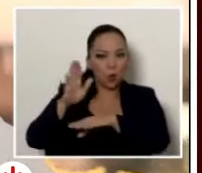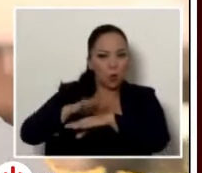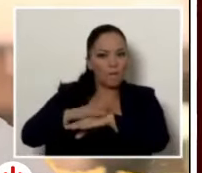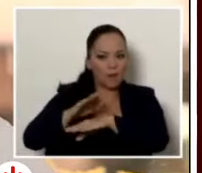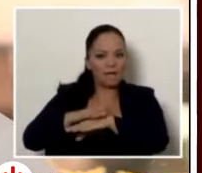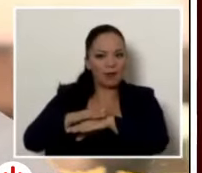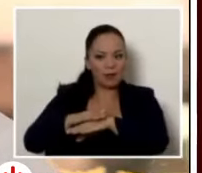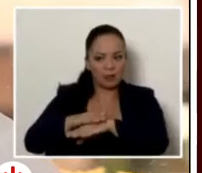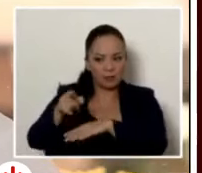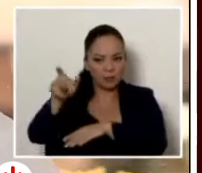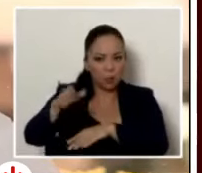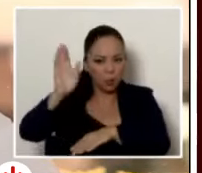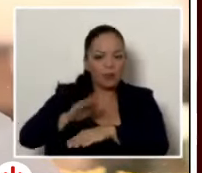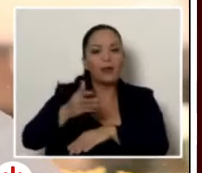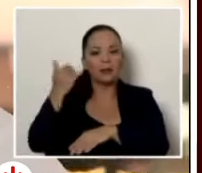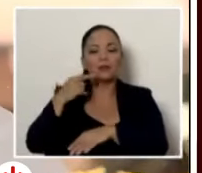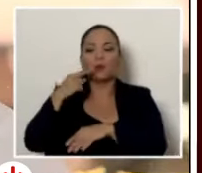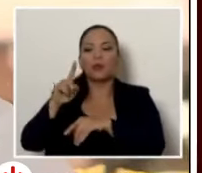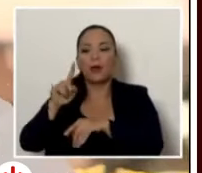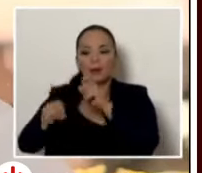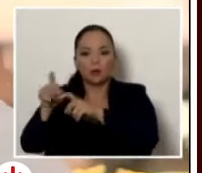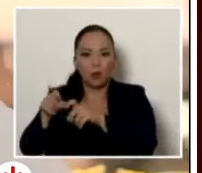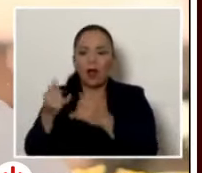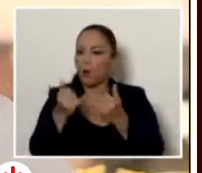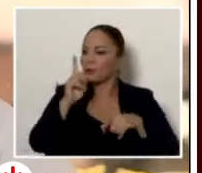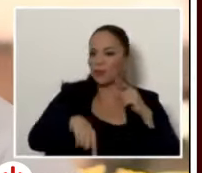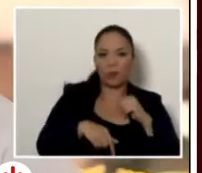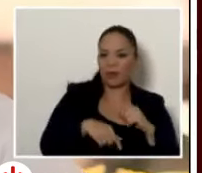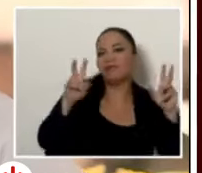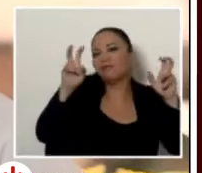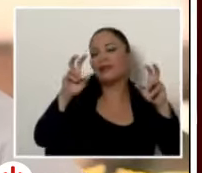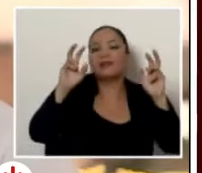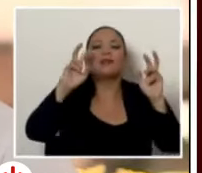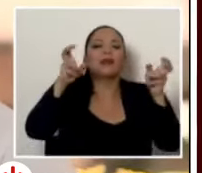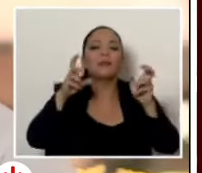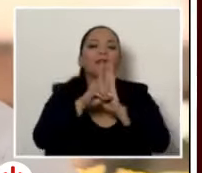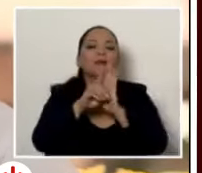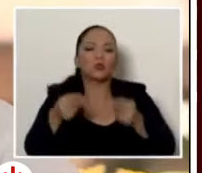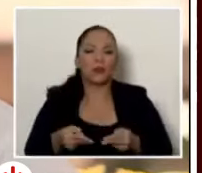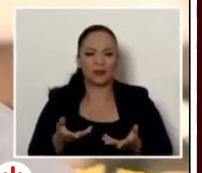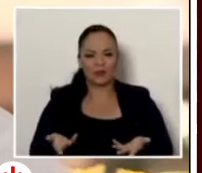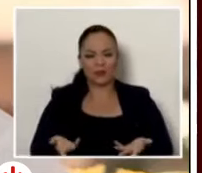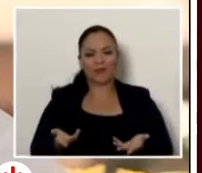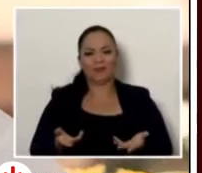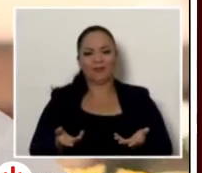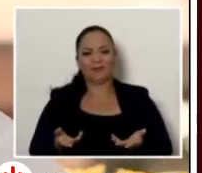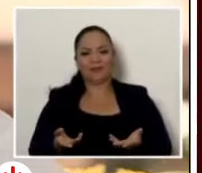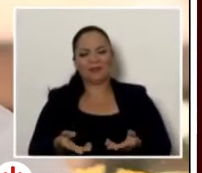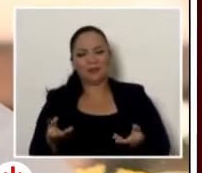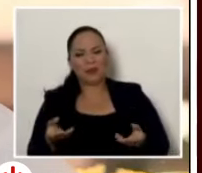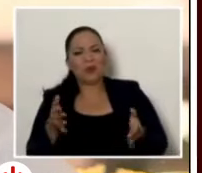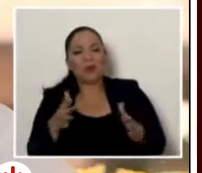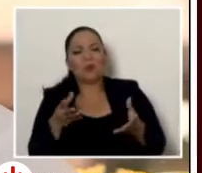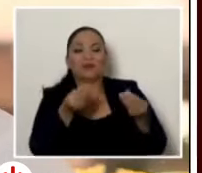se puede interrogar por cuestión de derechos humanos pero bueno se le dan derechos humanos a una persona que pierde sospechoso de perder a una niña